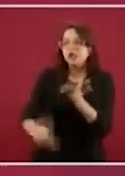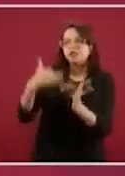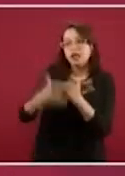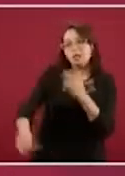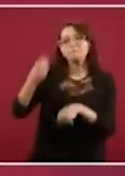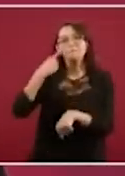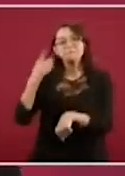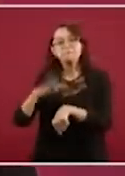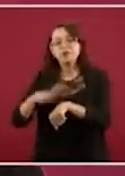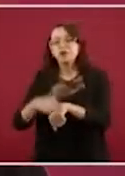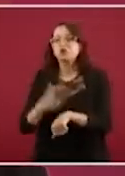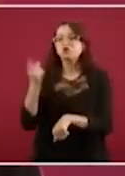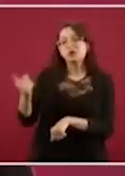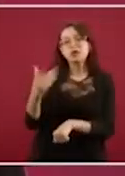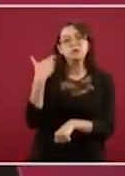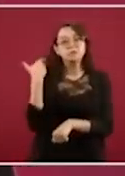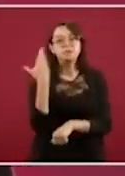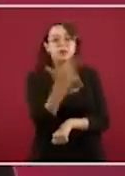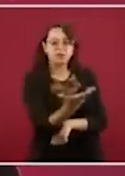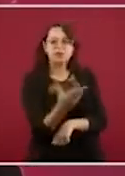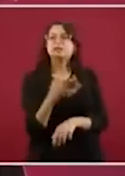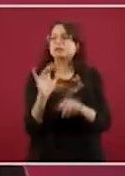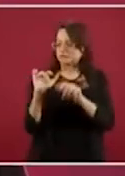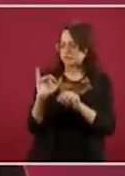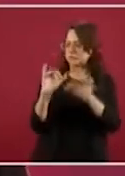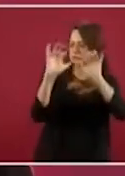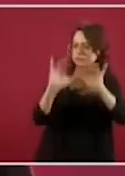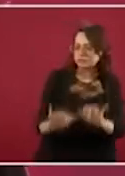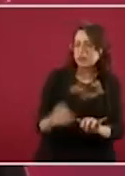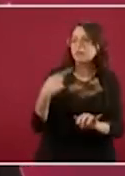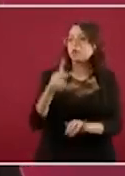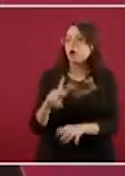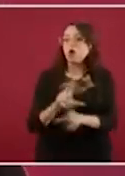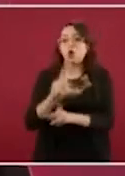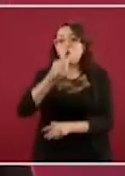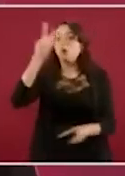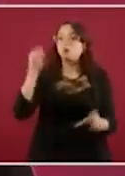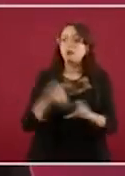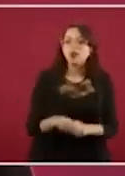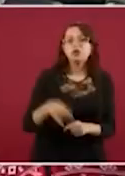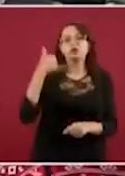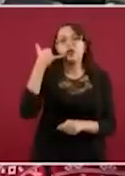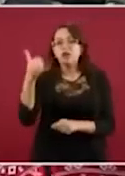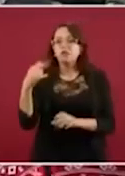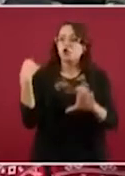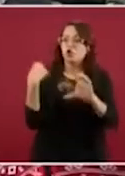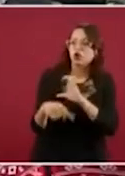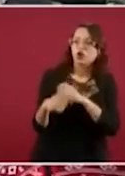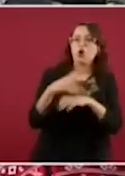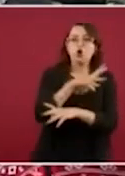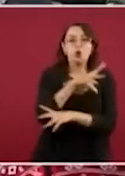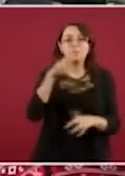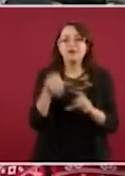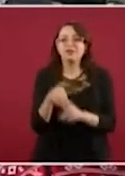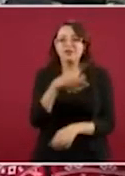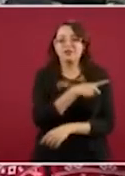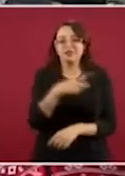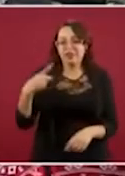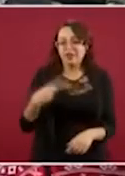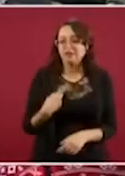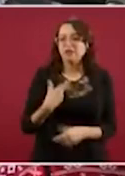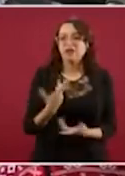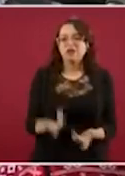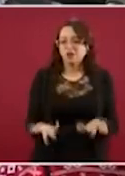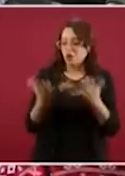llamado. Cuando hagan una solicitud, está bien por escrito, pero anoten todos sus datos, tenemos un problema luego con los datos, no está